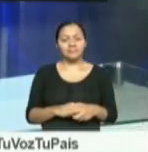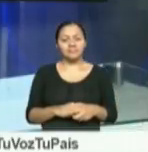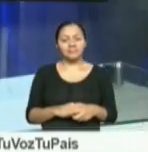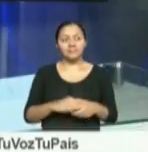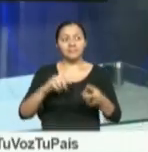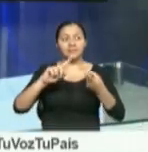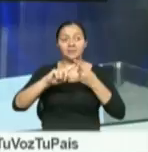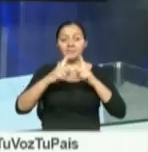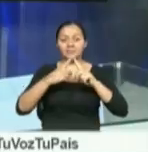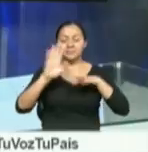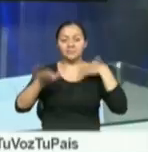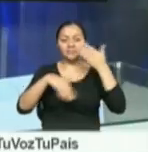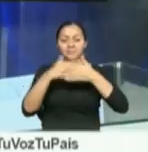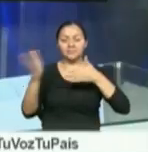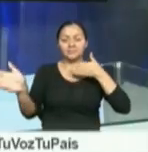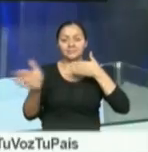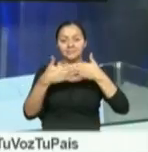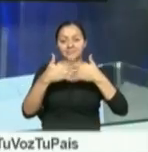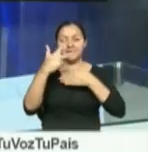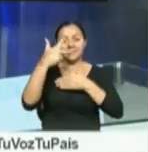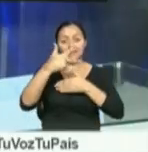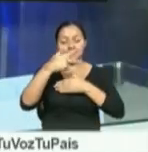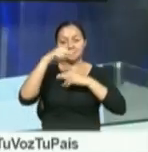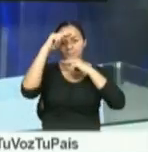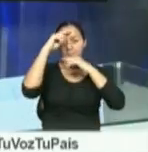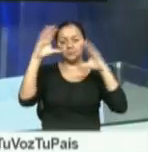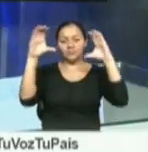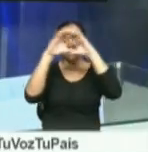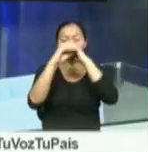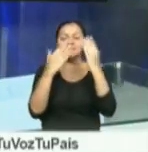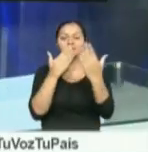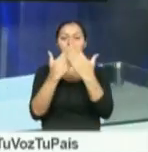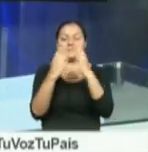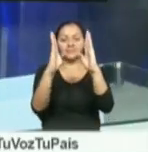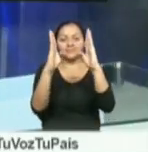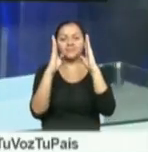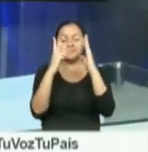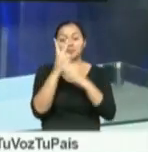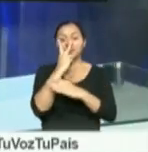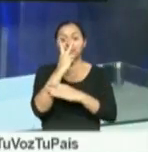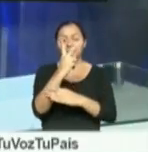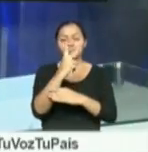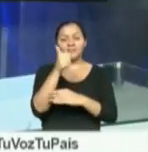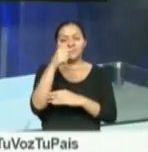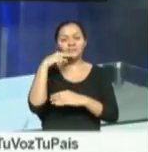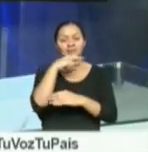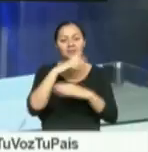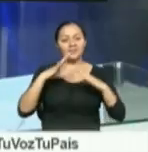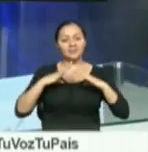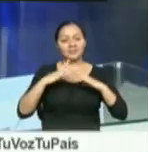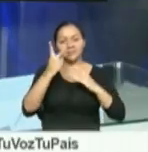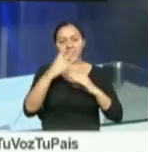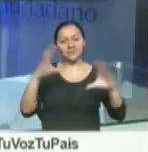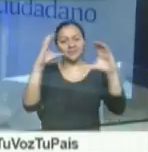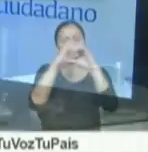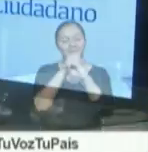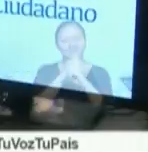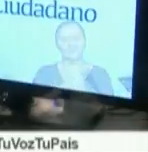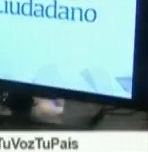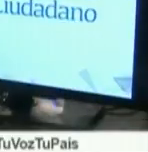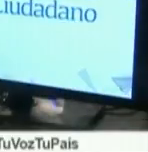Amigos, aquí concluimos la tercera entrega de noticias. Gracias por habernos acompañado. Me despido deseándole un excelente feriado. Muy buenas noches. ¡Gracias!